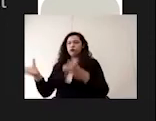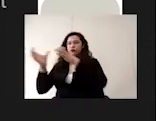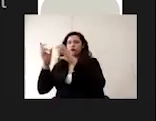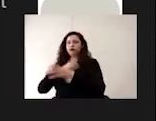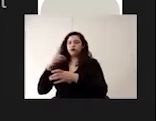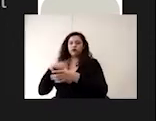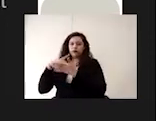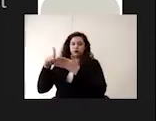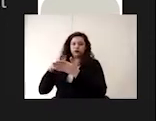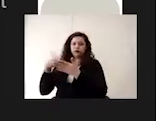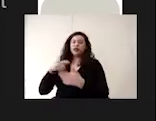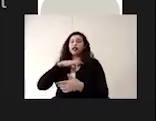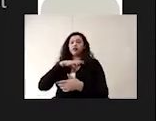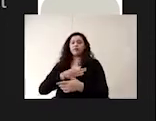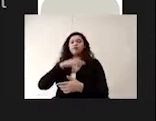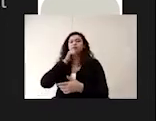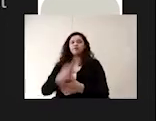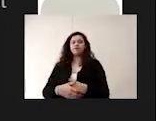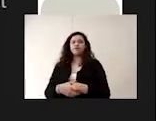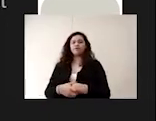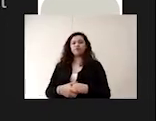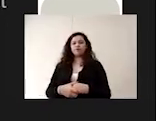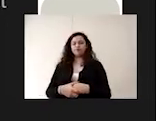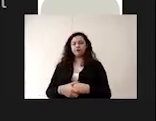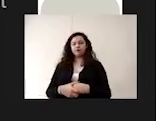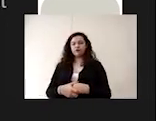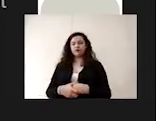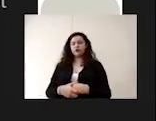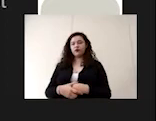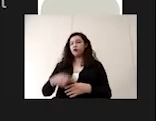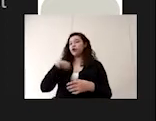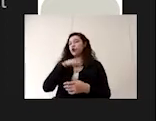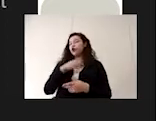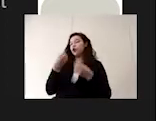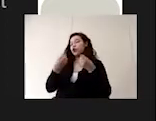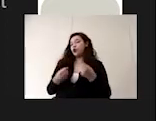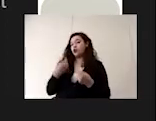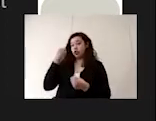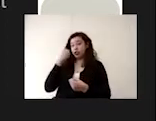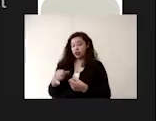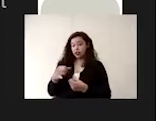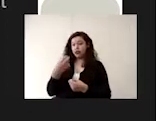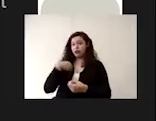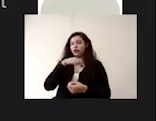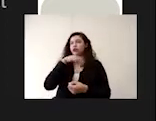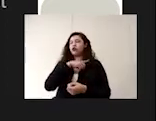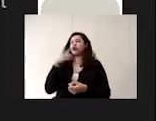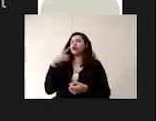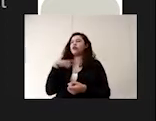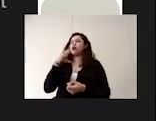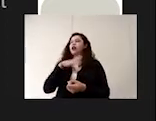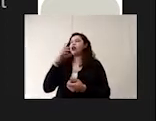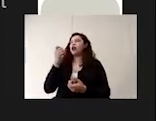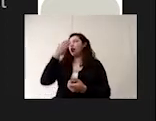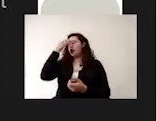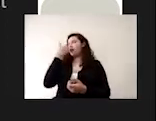excepción. Y para asegurarnos de que es así, debemos contar con alguna medida